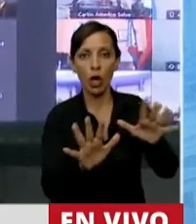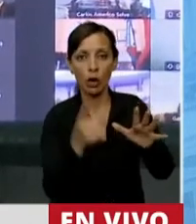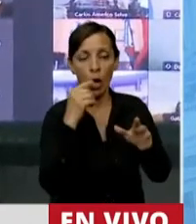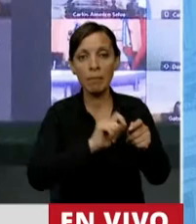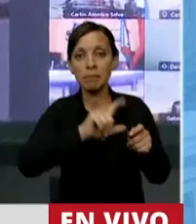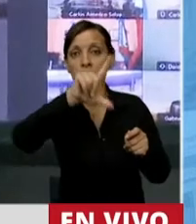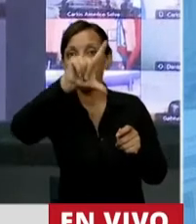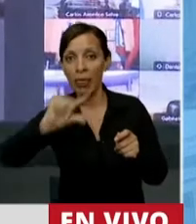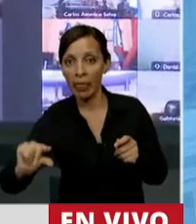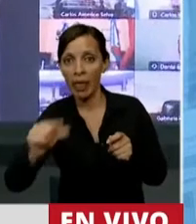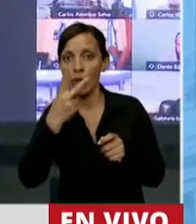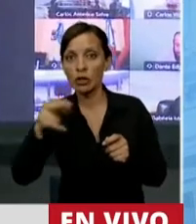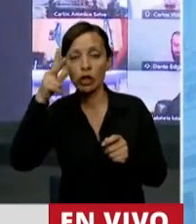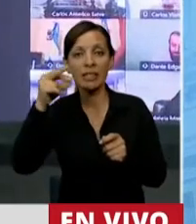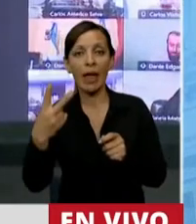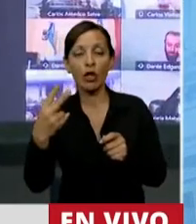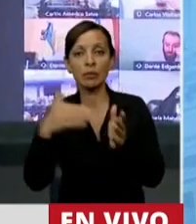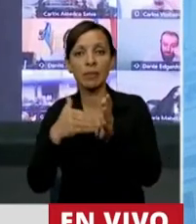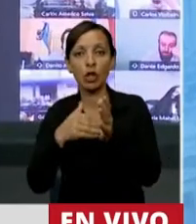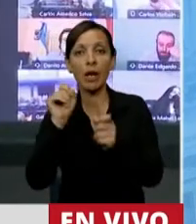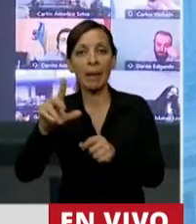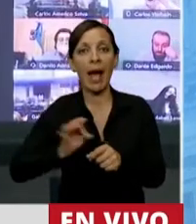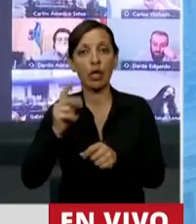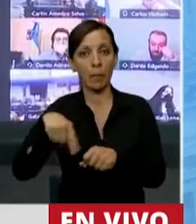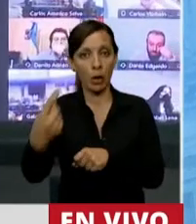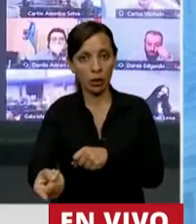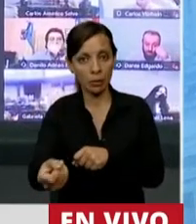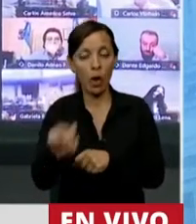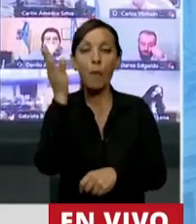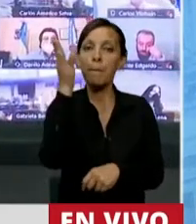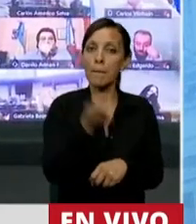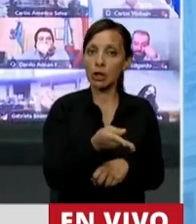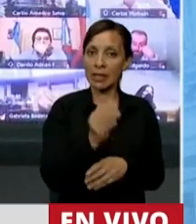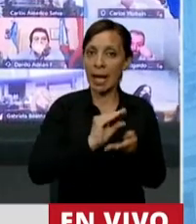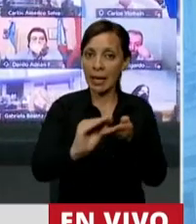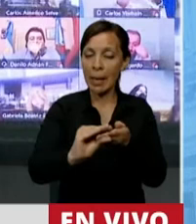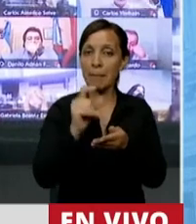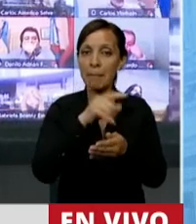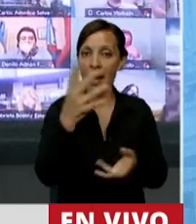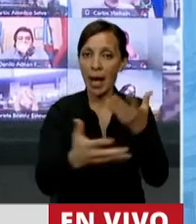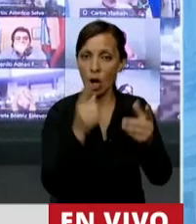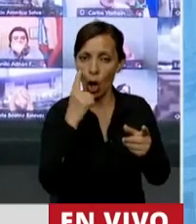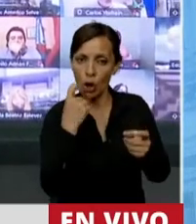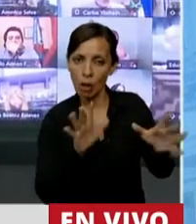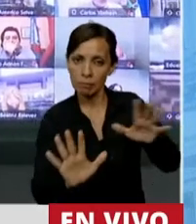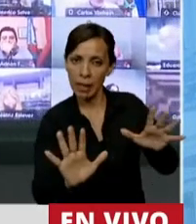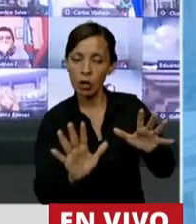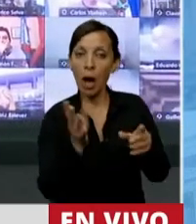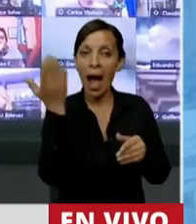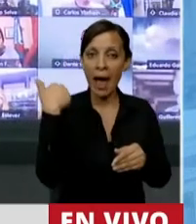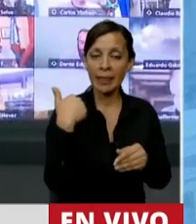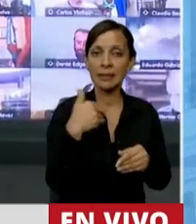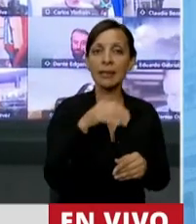282 millones proyectados para el 2021. El porcentaje destinado al manejo del fuego más los riesgos de desastre pasó